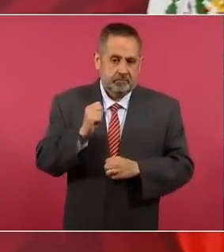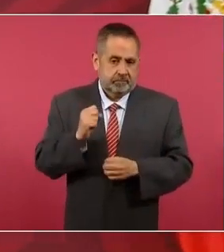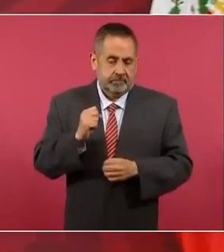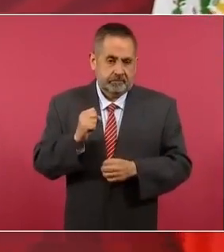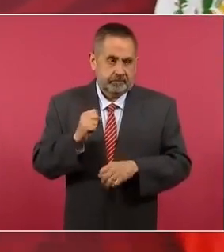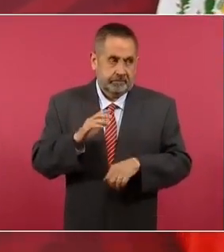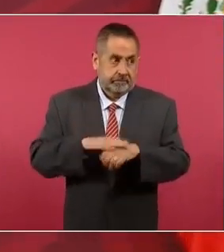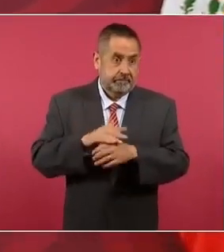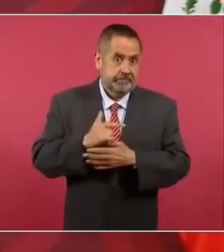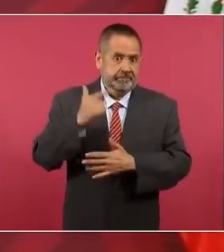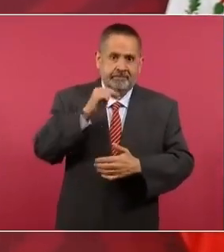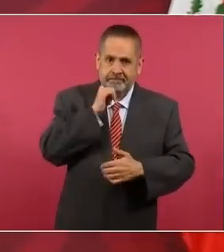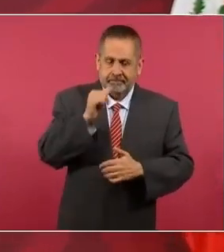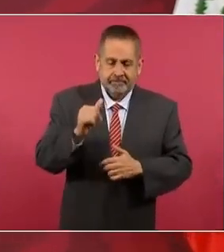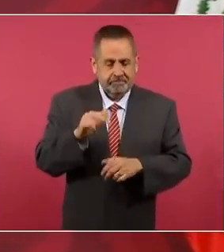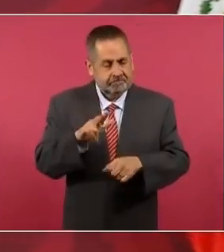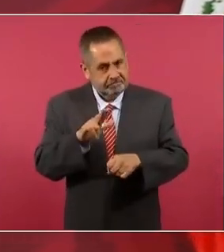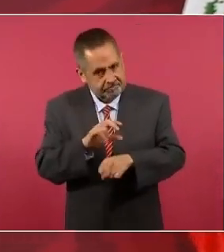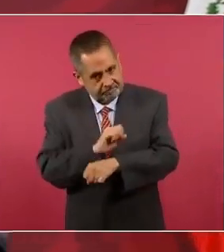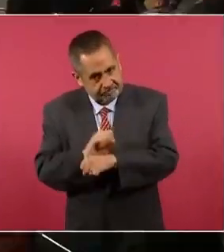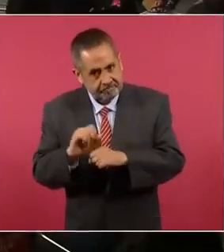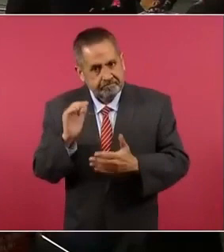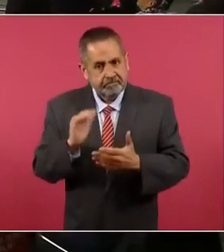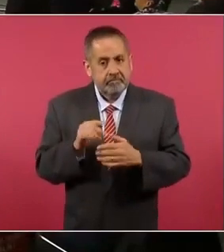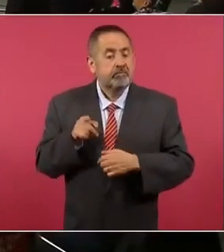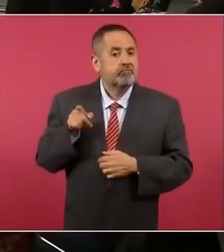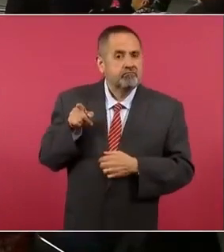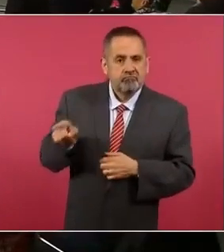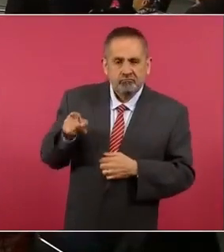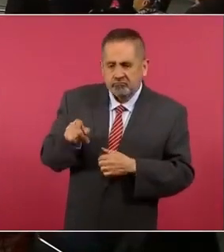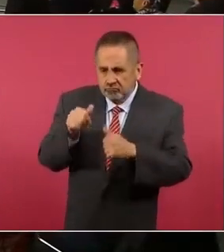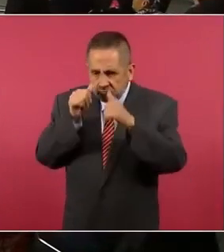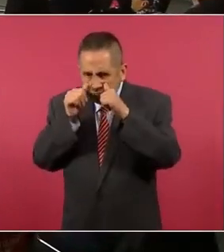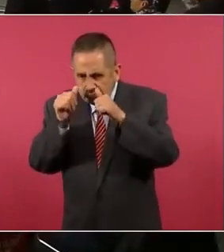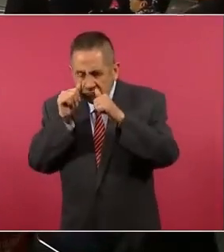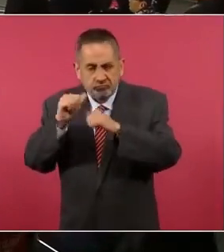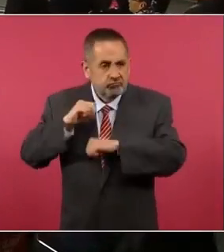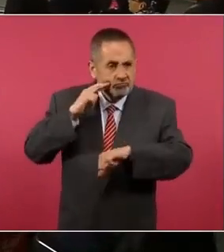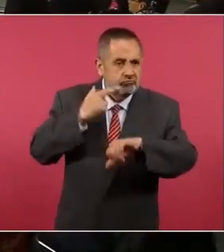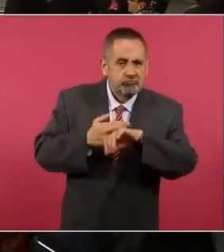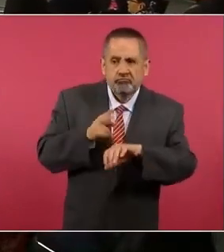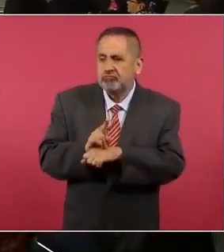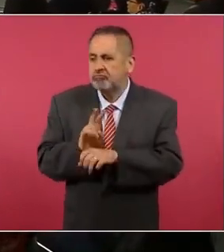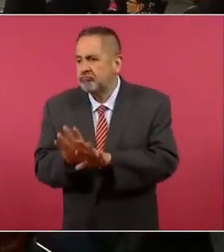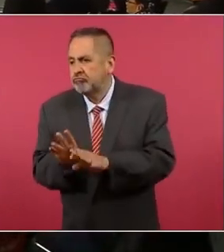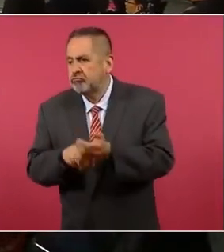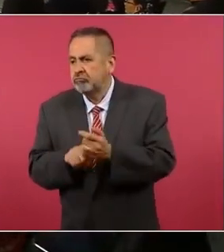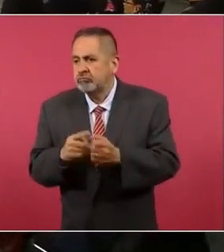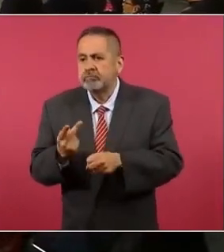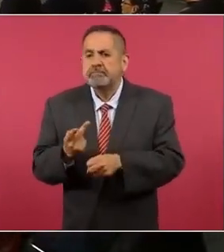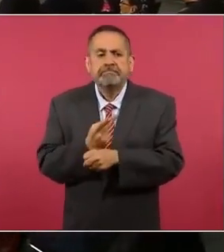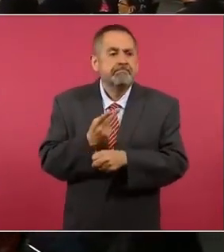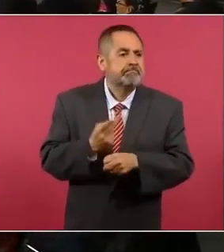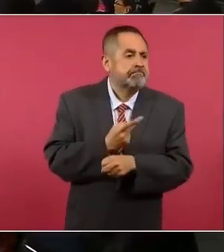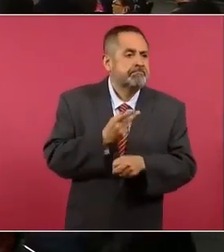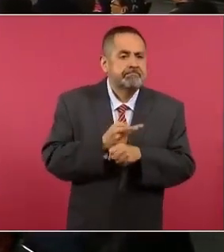intensidad, pero ella está pendiente.